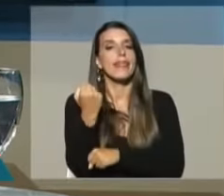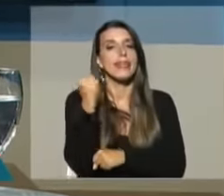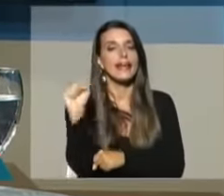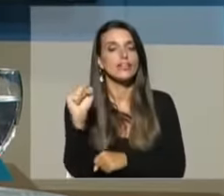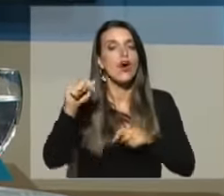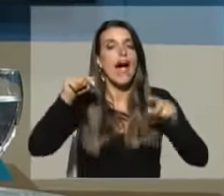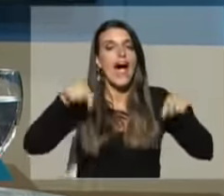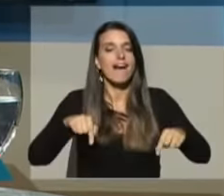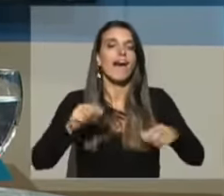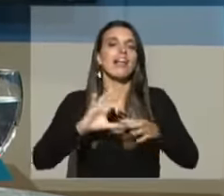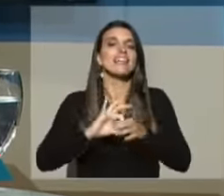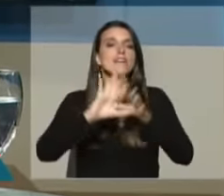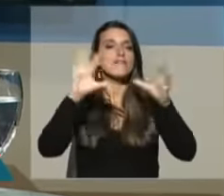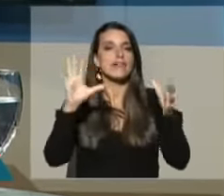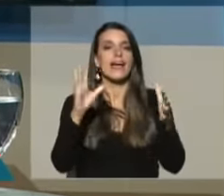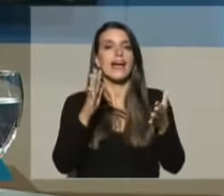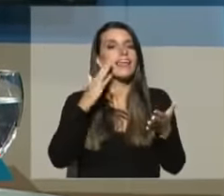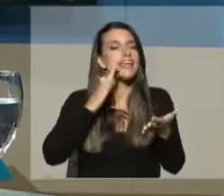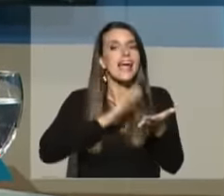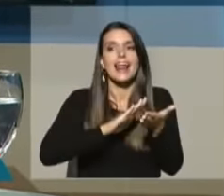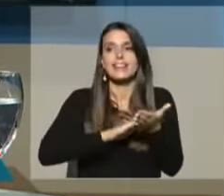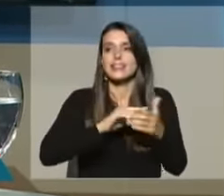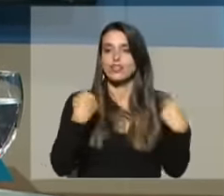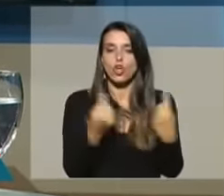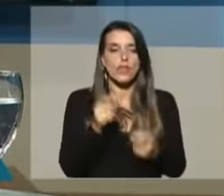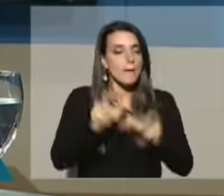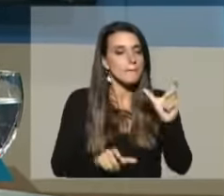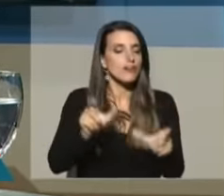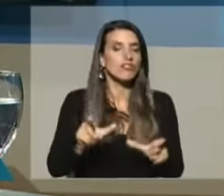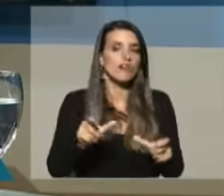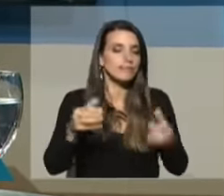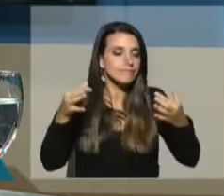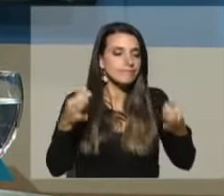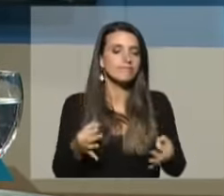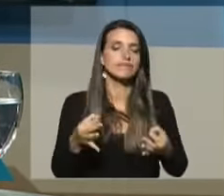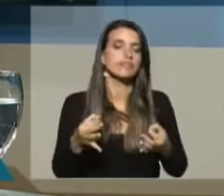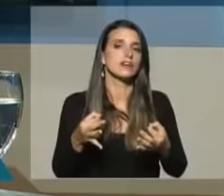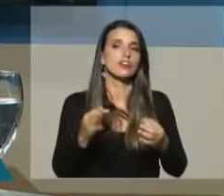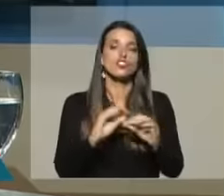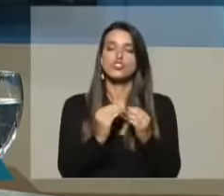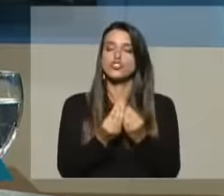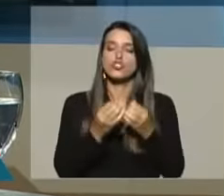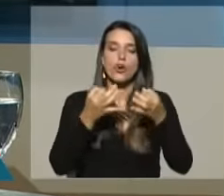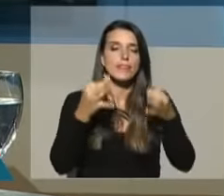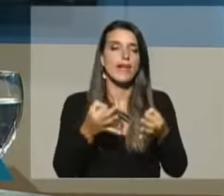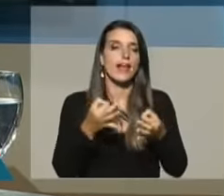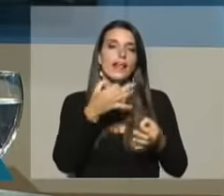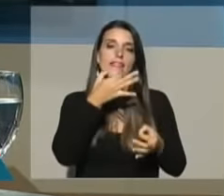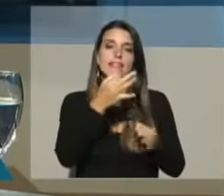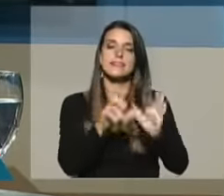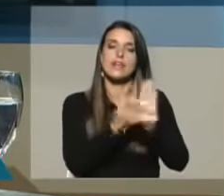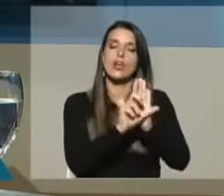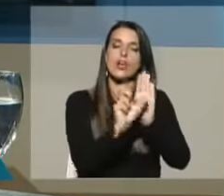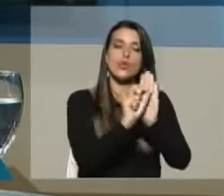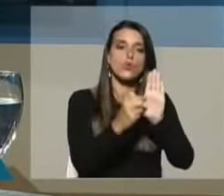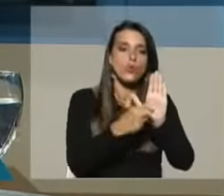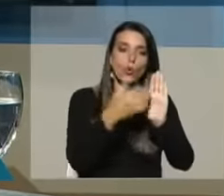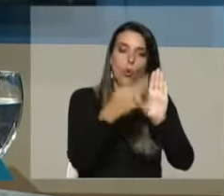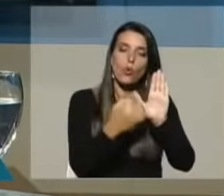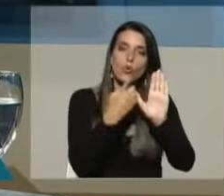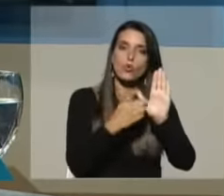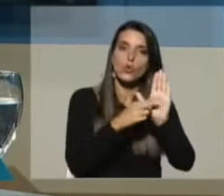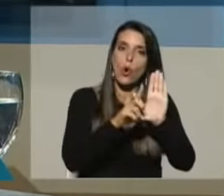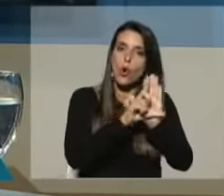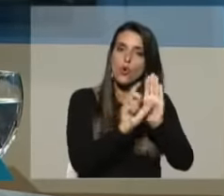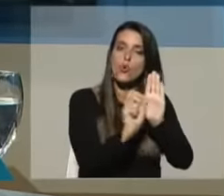Acá la libertad y la garantía de los ciudadanos están absolutamente establecidas en la LUC. Justamente la